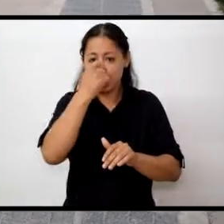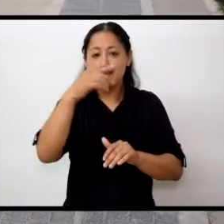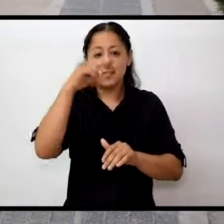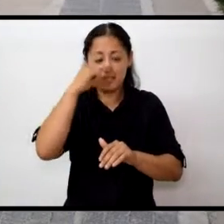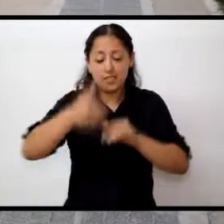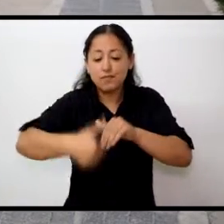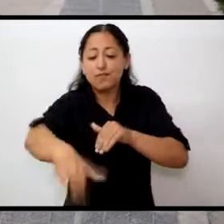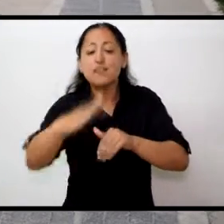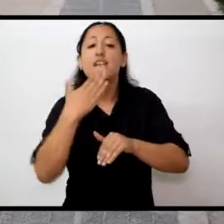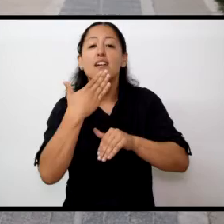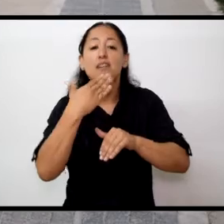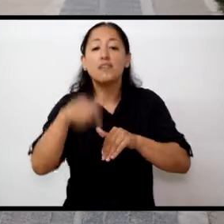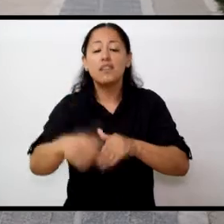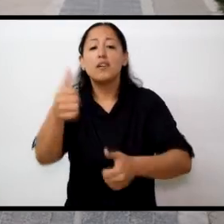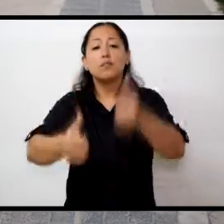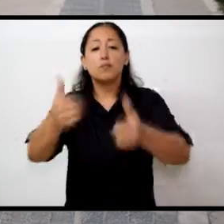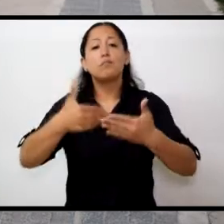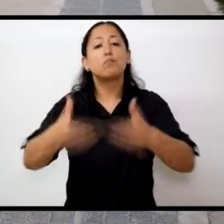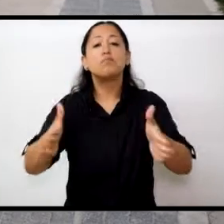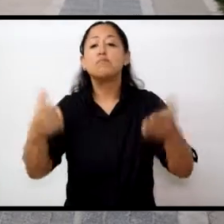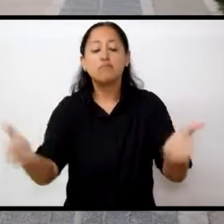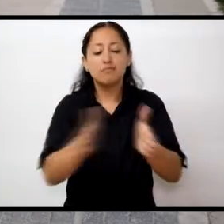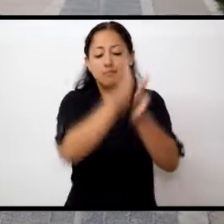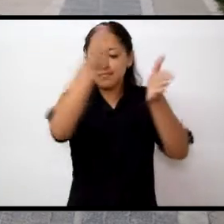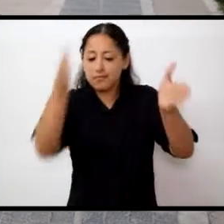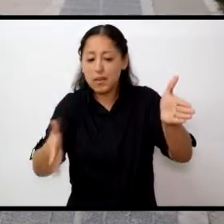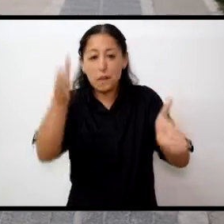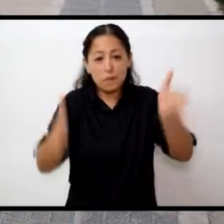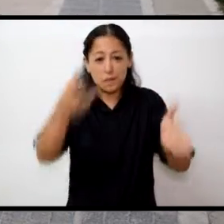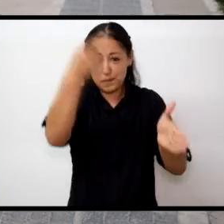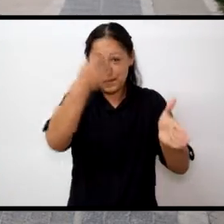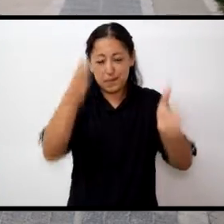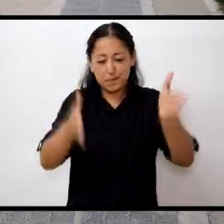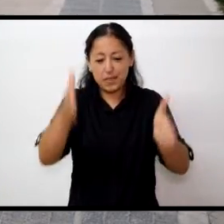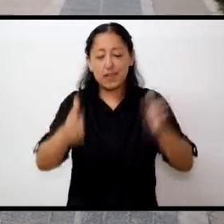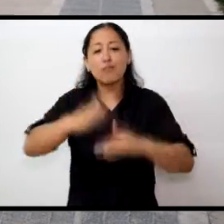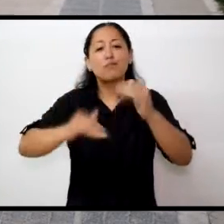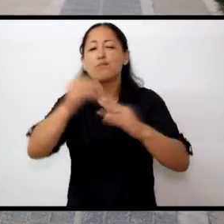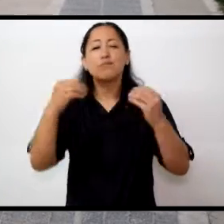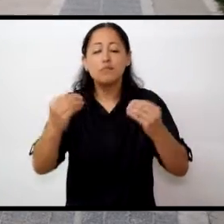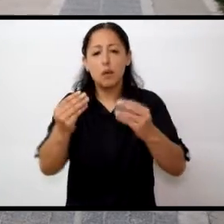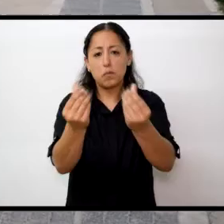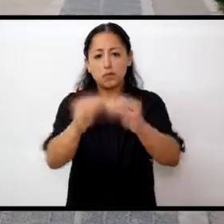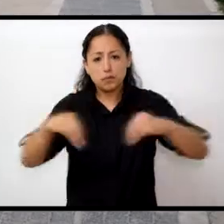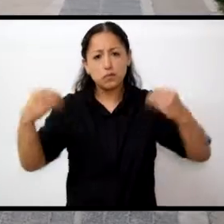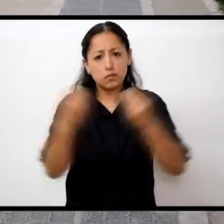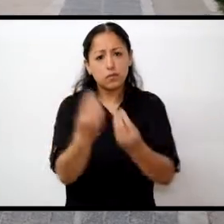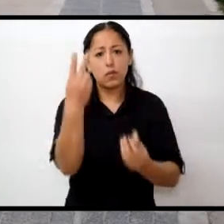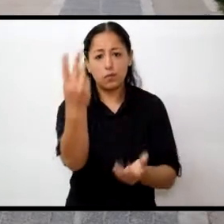parte de la mano de obra con un presupuesto oficial de 2.300.000 pesos.